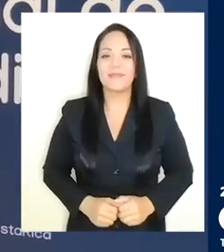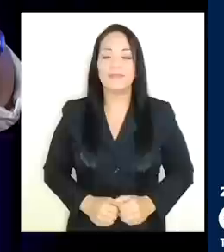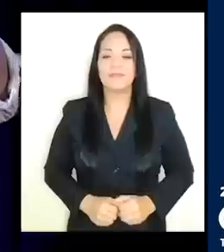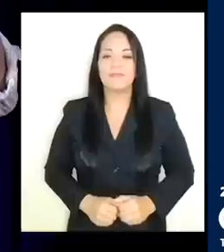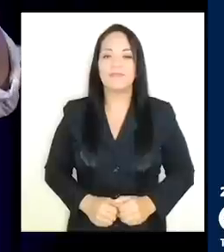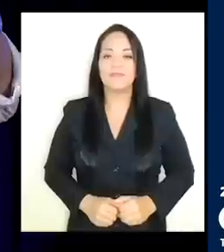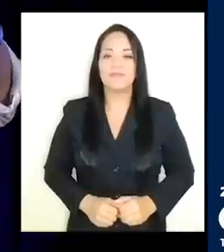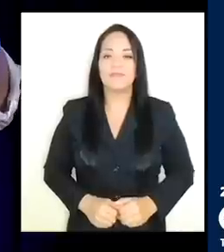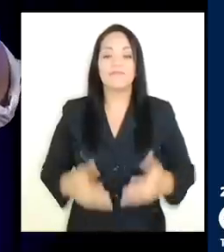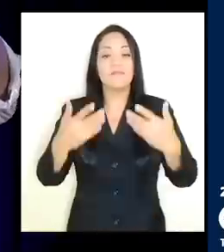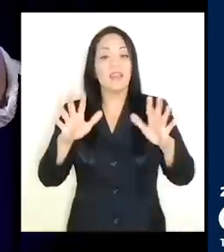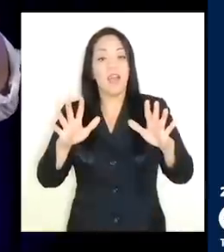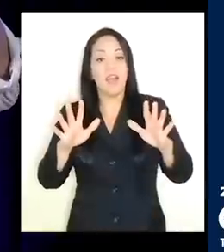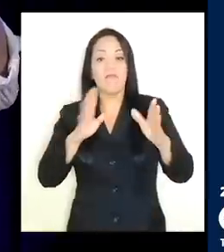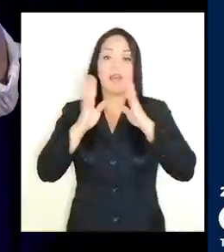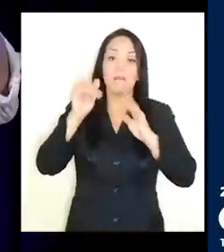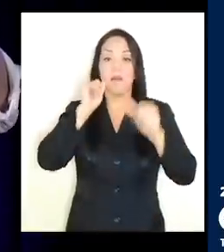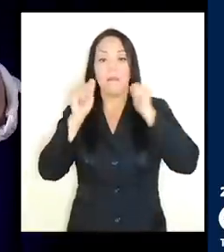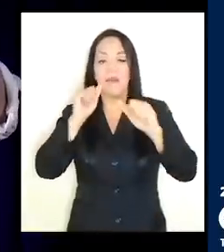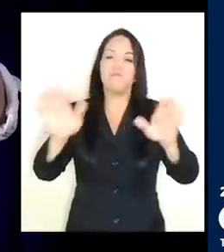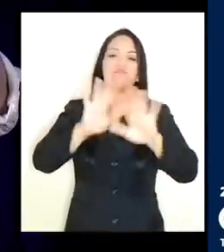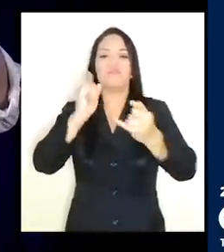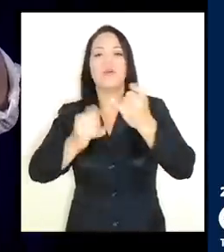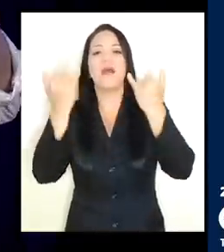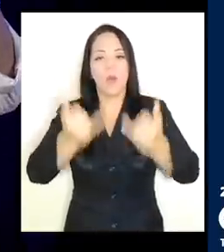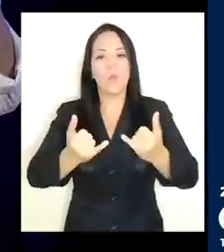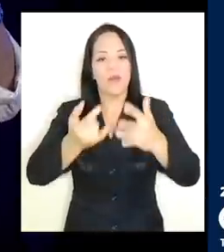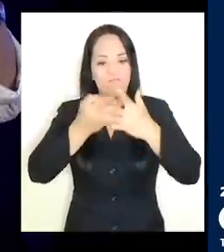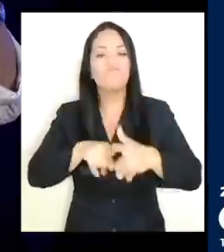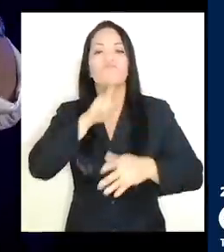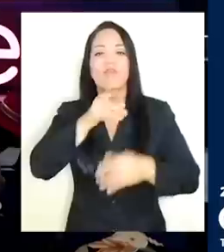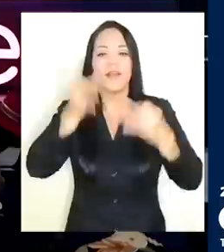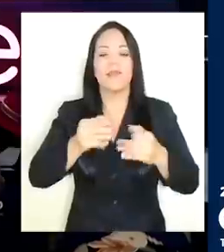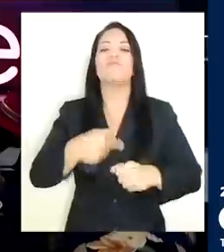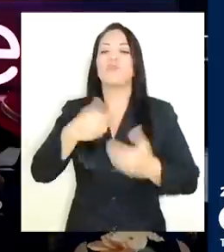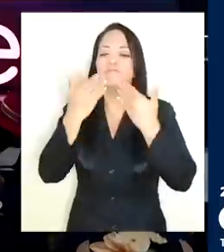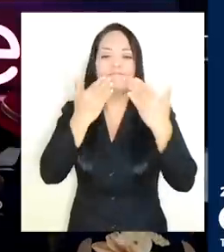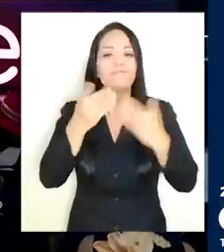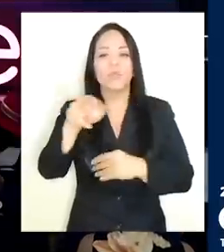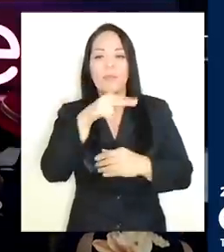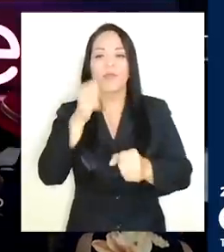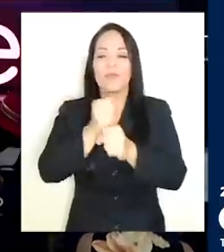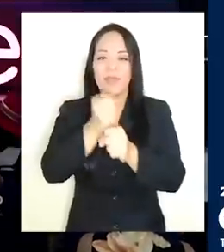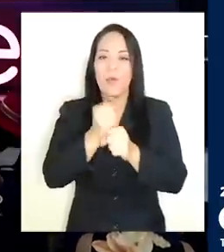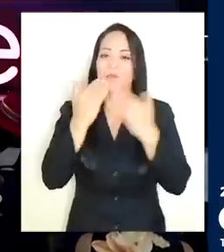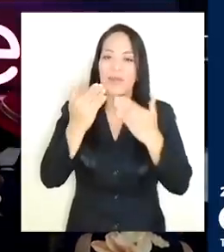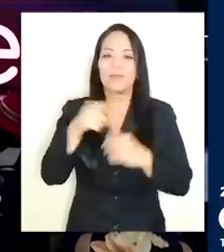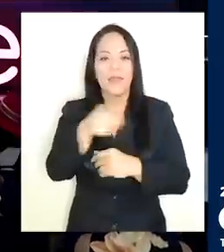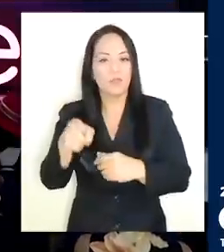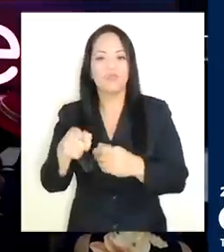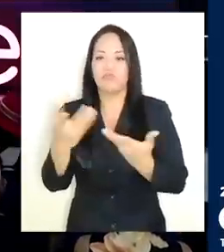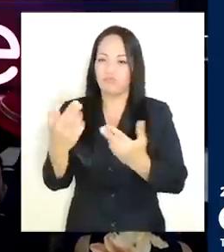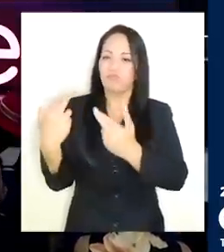Se acabó la hablada, empieza la realidad. Eso se lo agradezco muchísimo a mis colegas de trabajo que lo